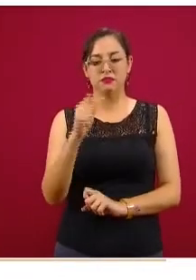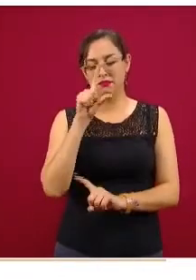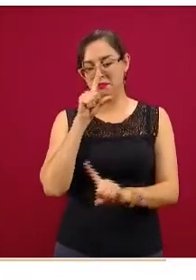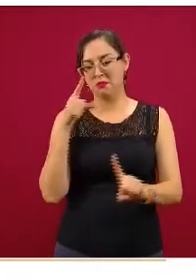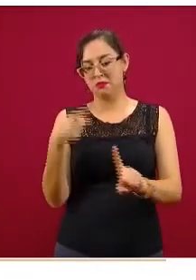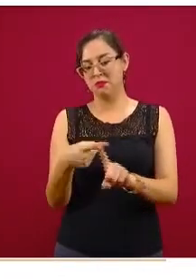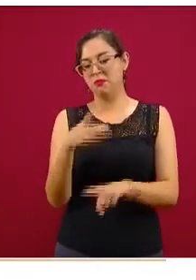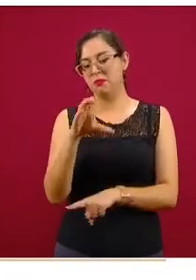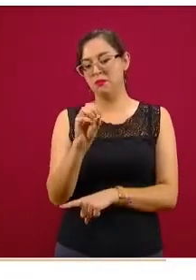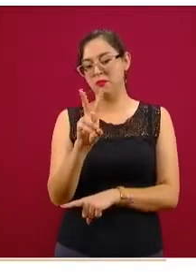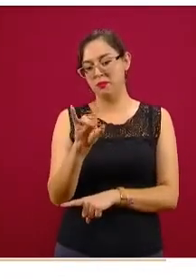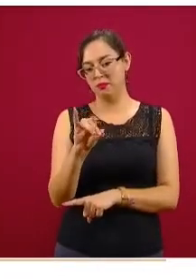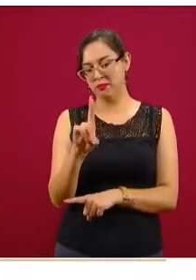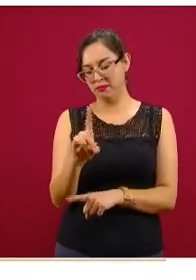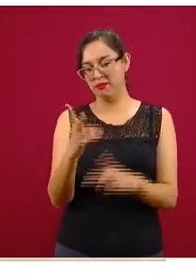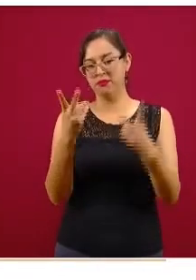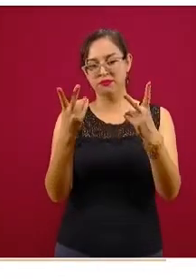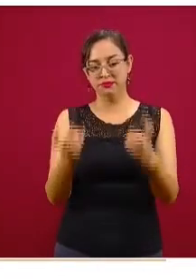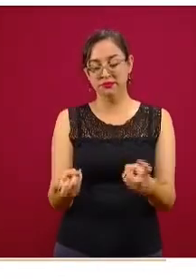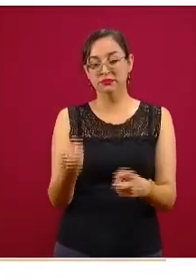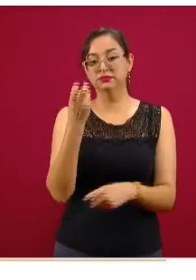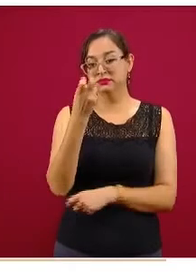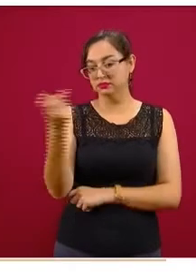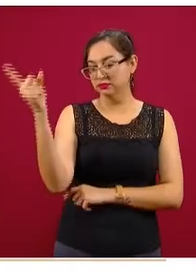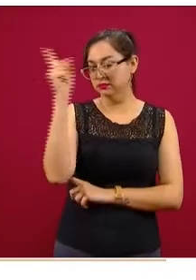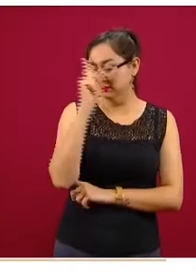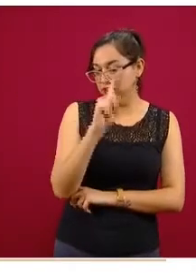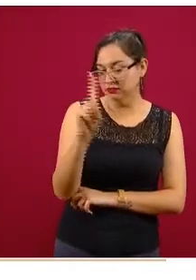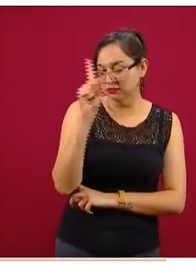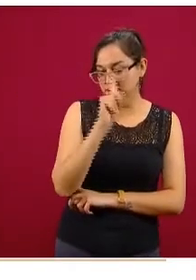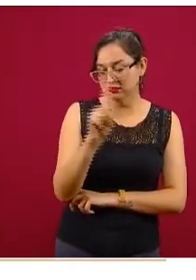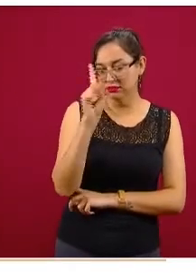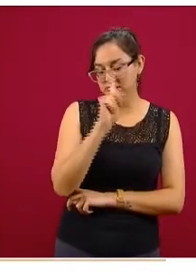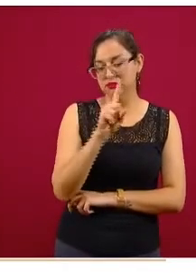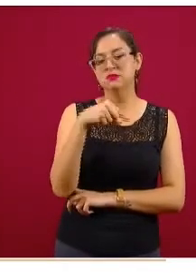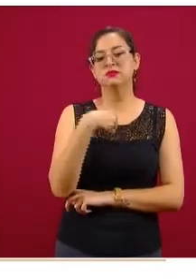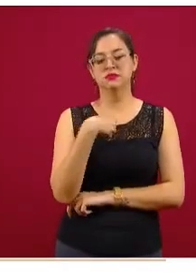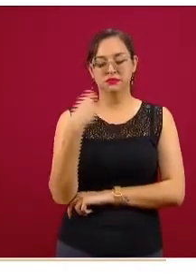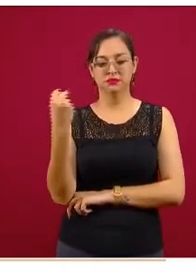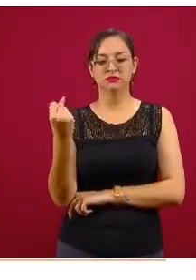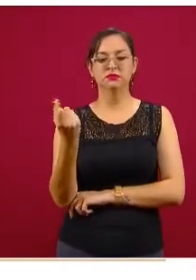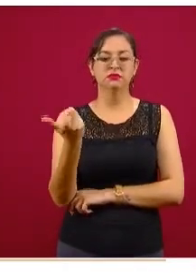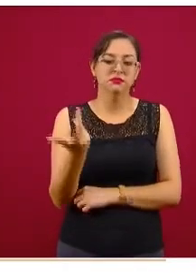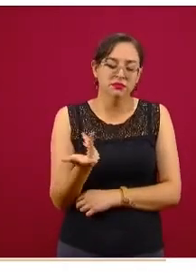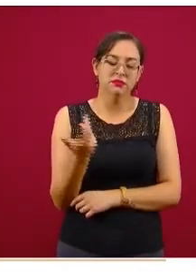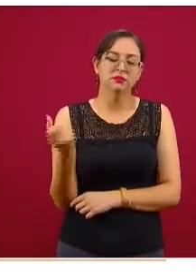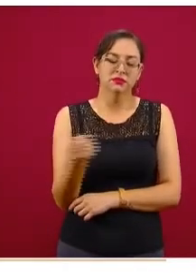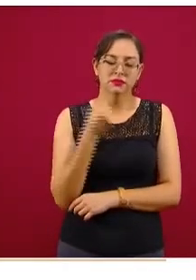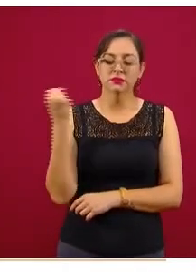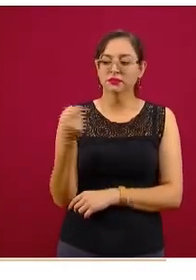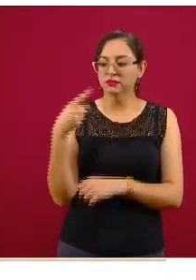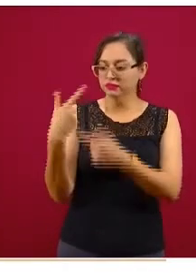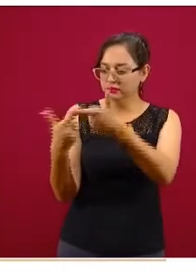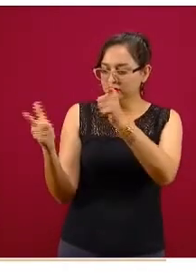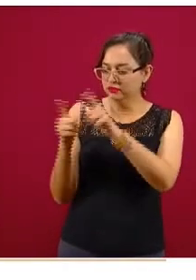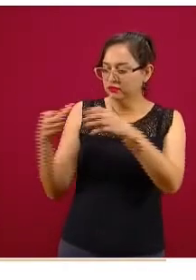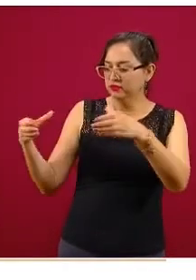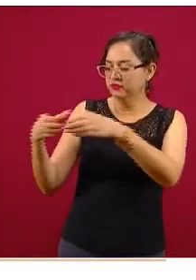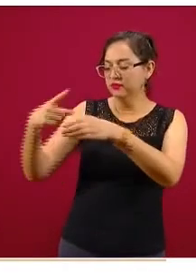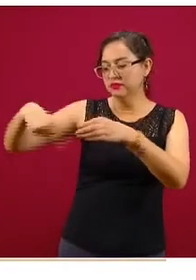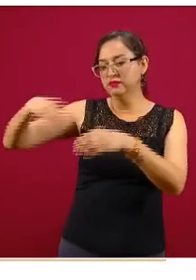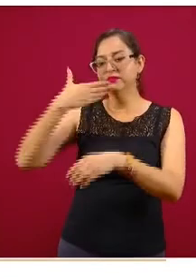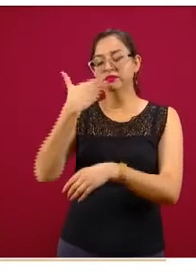y estas son unas recomendaciones que tuve la fortuna de conocer a un grupo de especialistas que trabaja